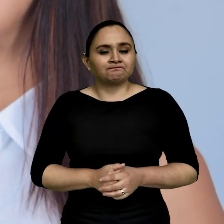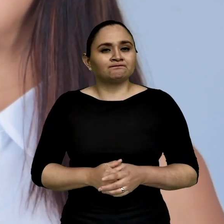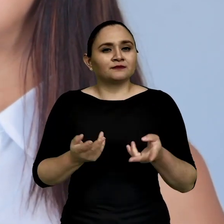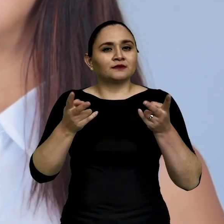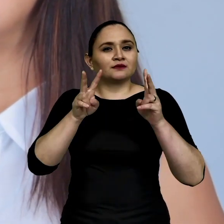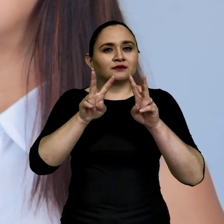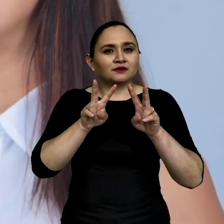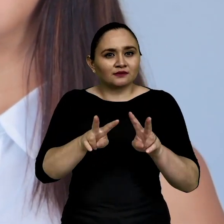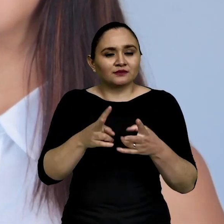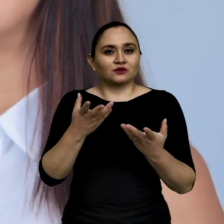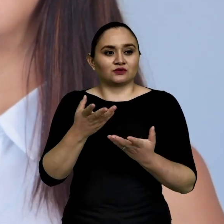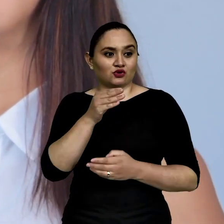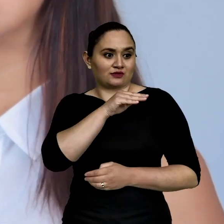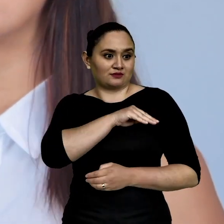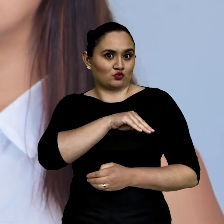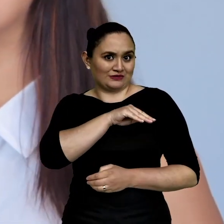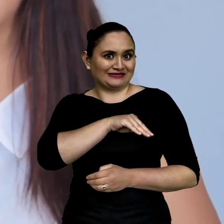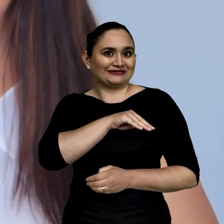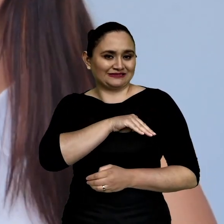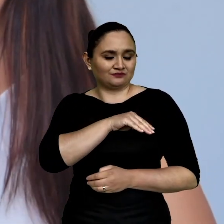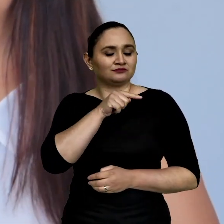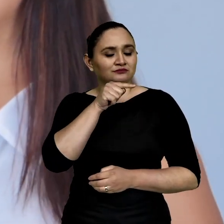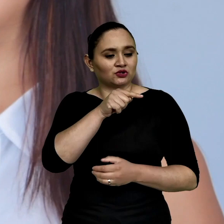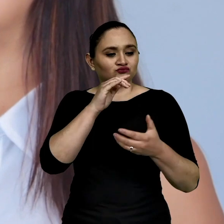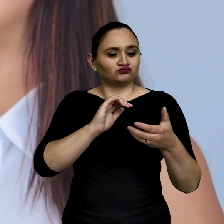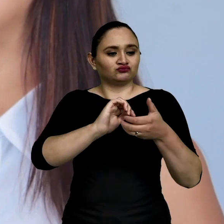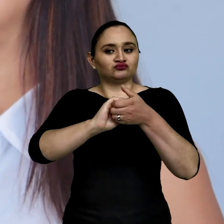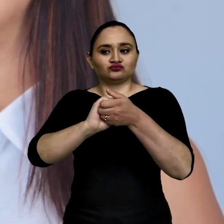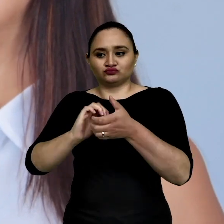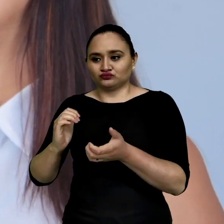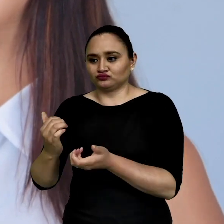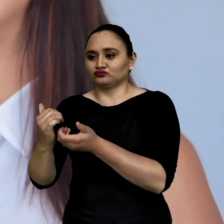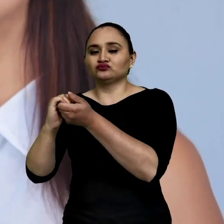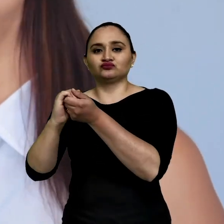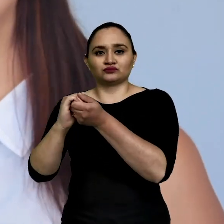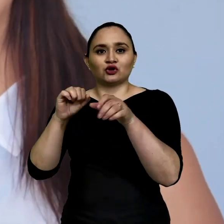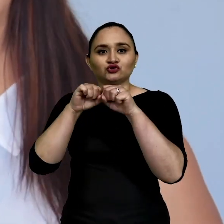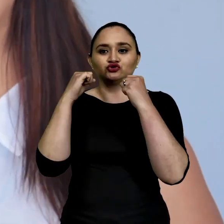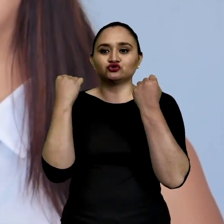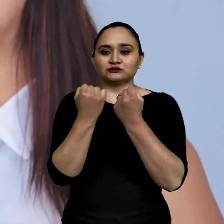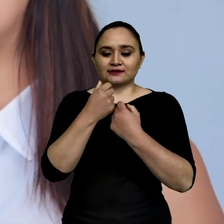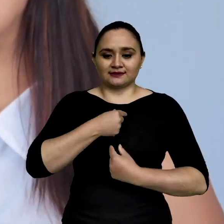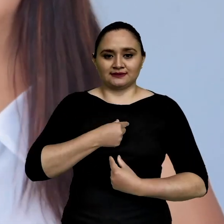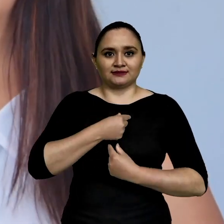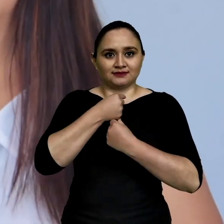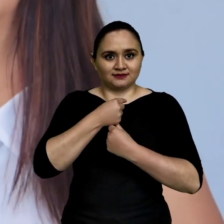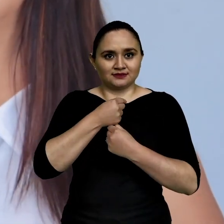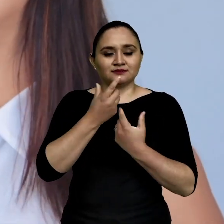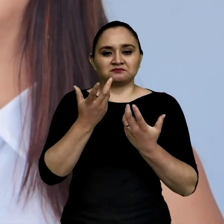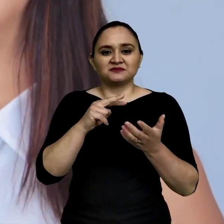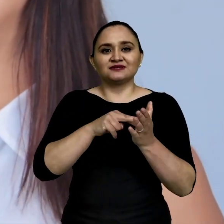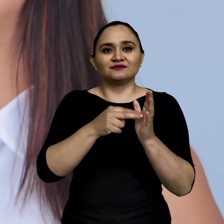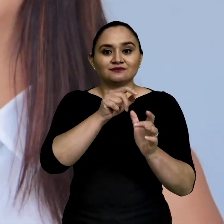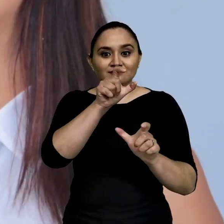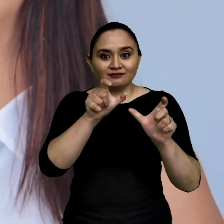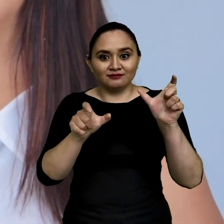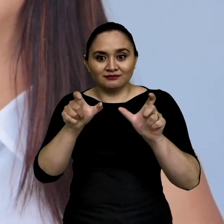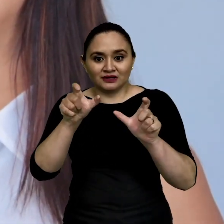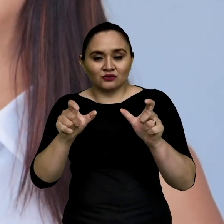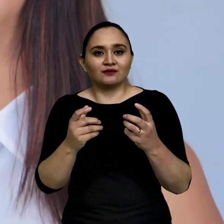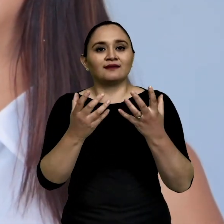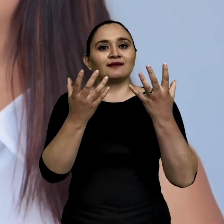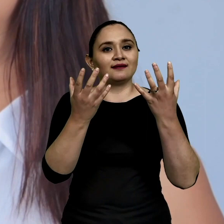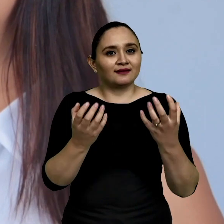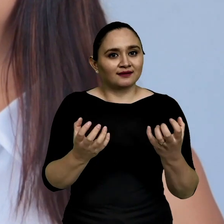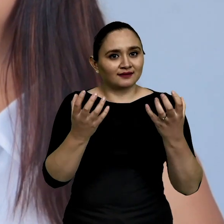y por otro lado los GAT municipales y la sociedad civil, o sea la gente que realmente quiere